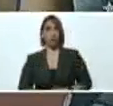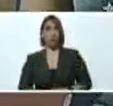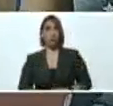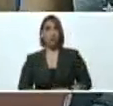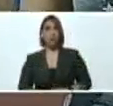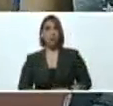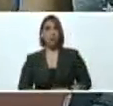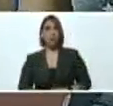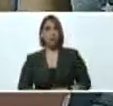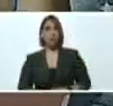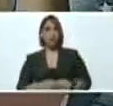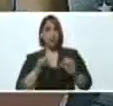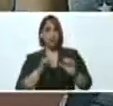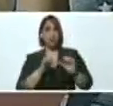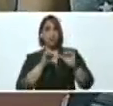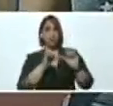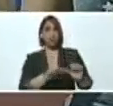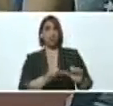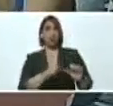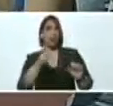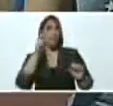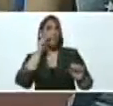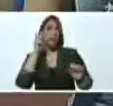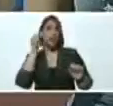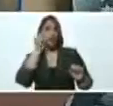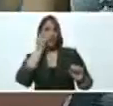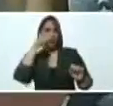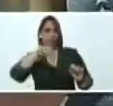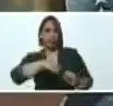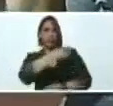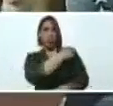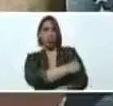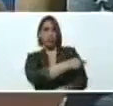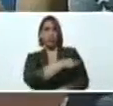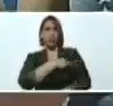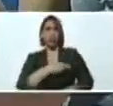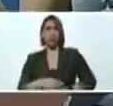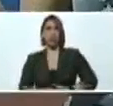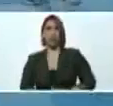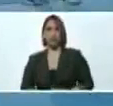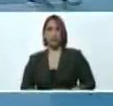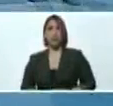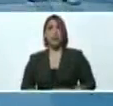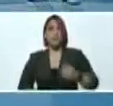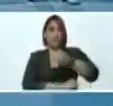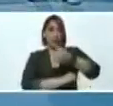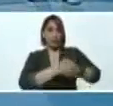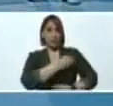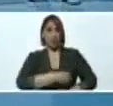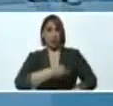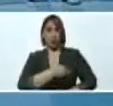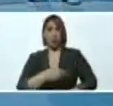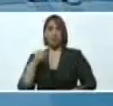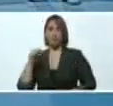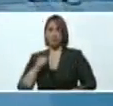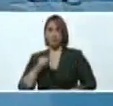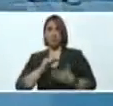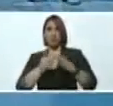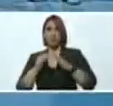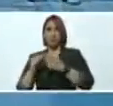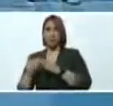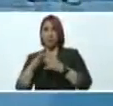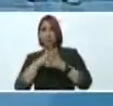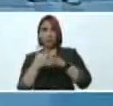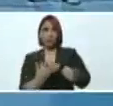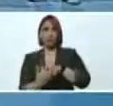sigue siendo el padrino de Federico Quirós. Así es, presidente. La comunidad, el